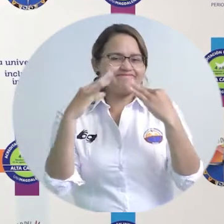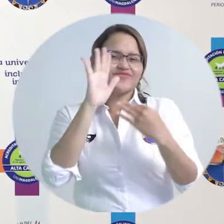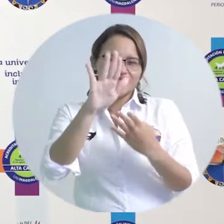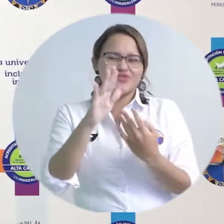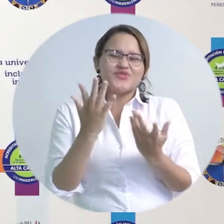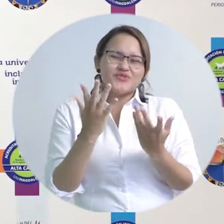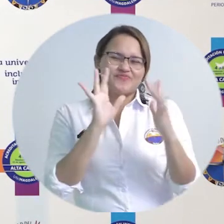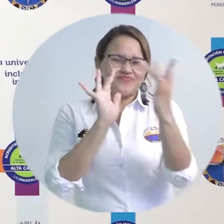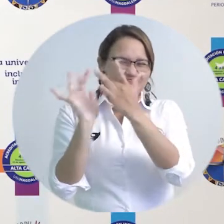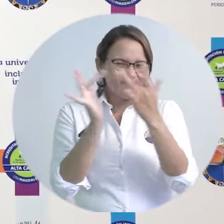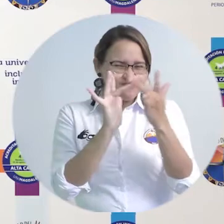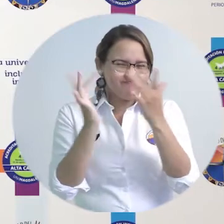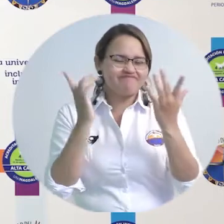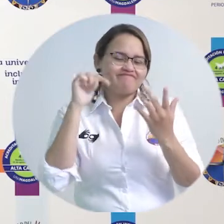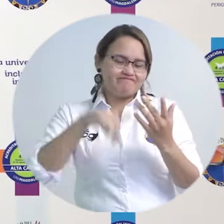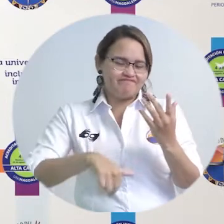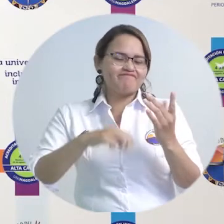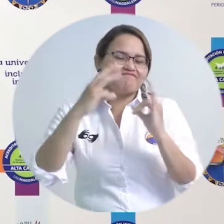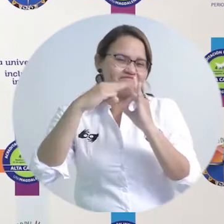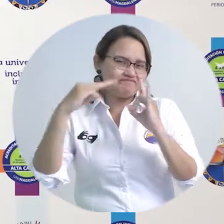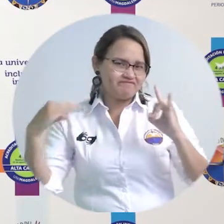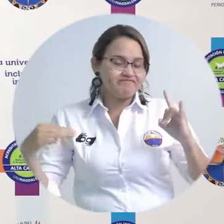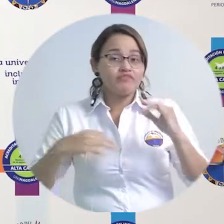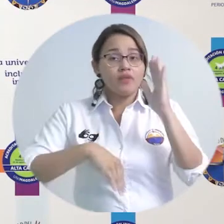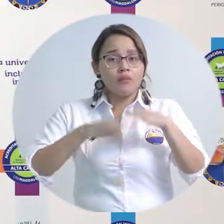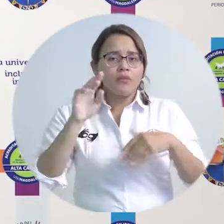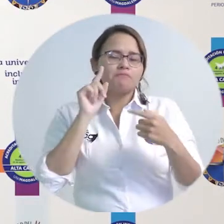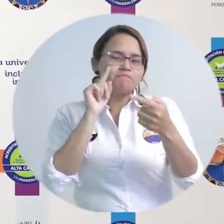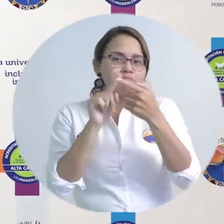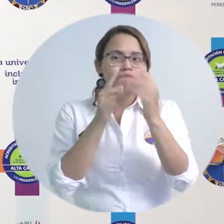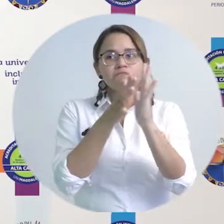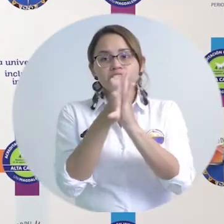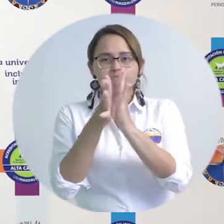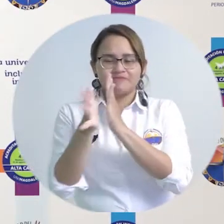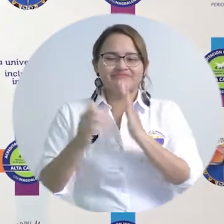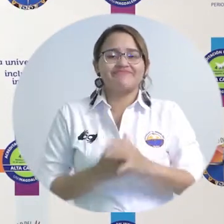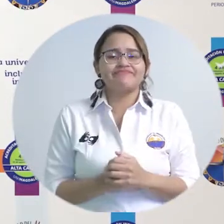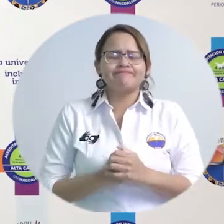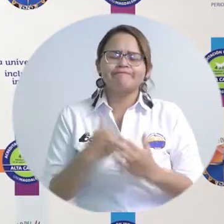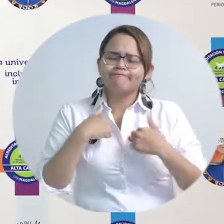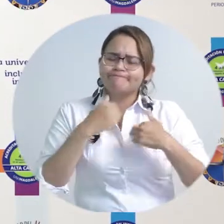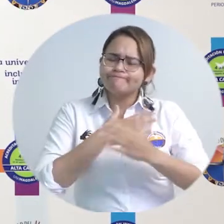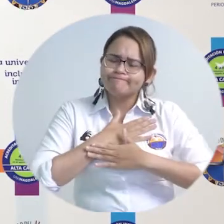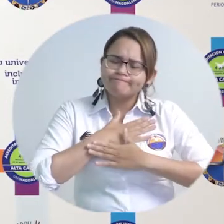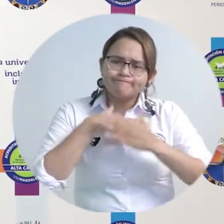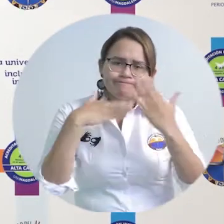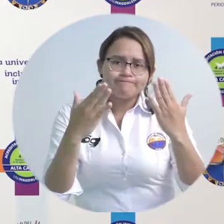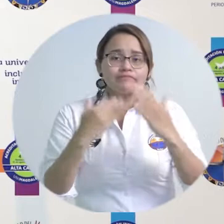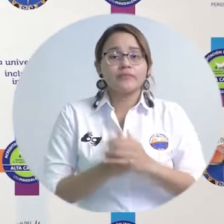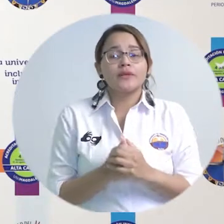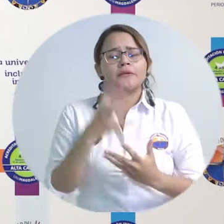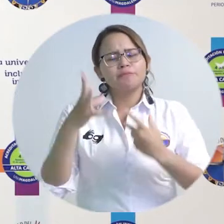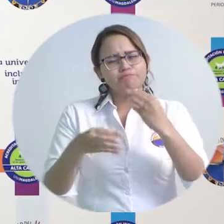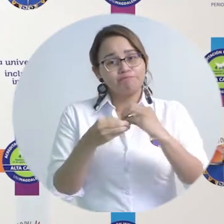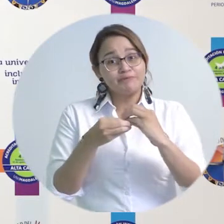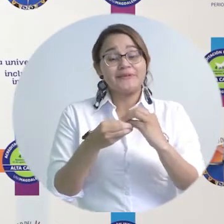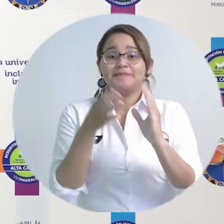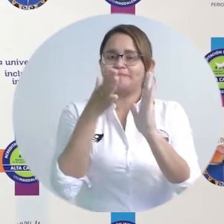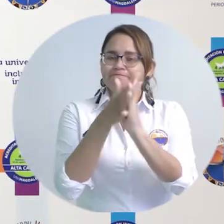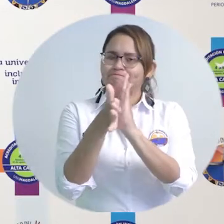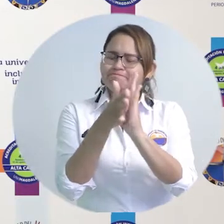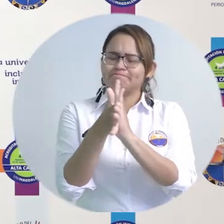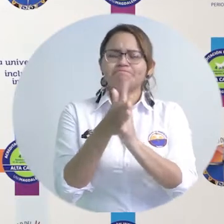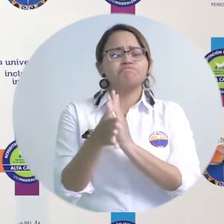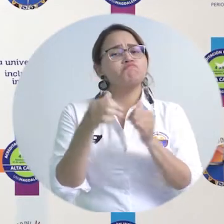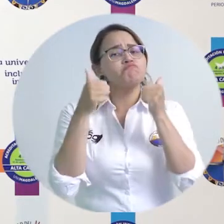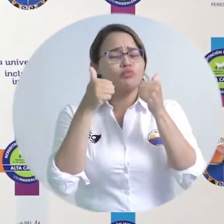nuestra universidad y a través de los diferentes canales de comunicación que tenemos. Quiero saludarles y darles una muy buena noticia en medio